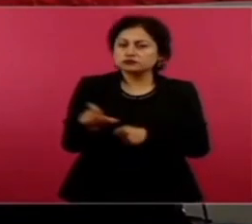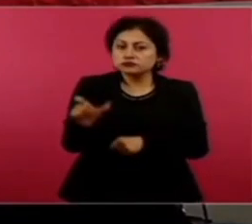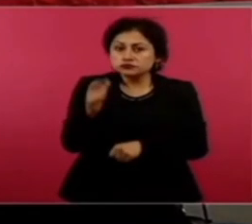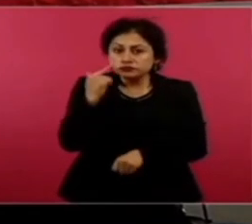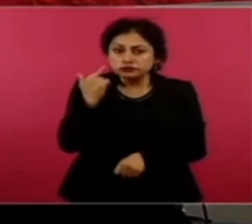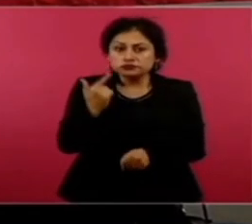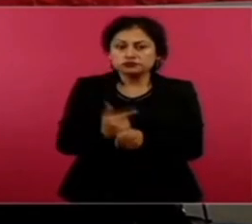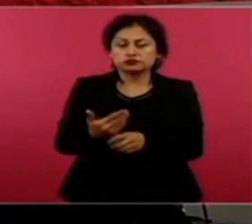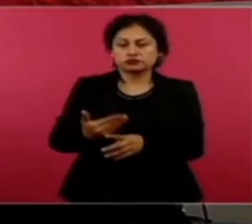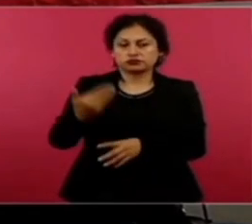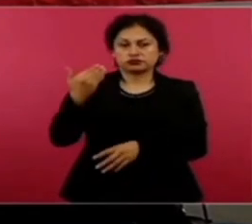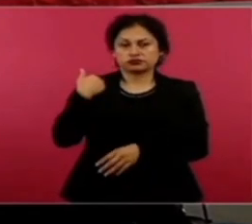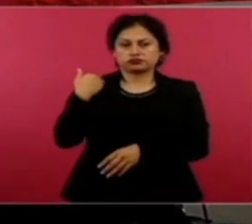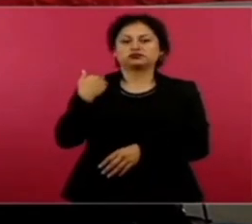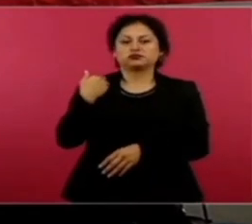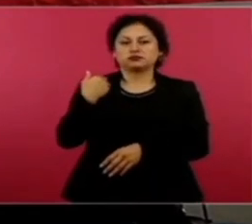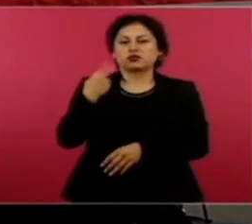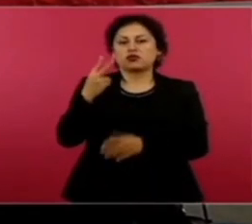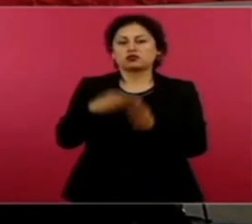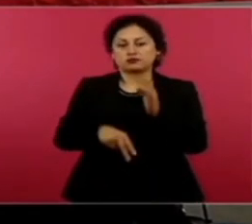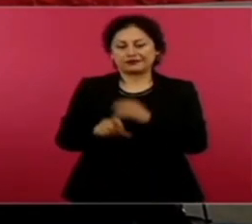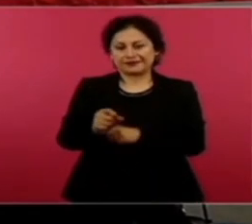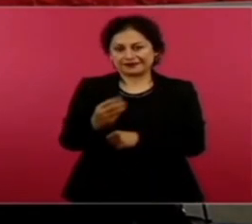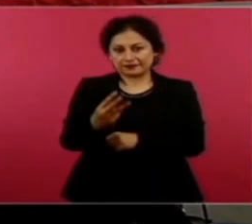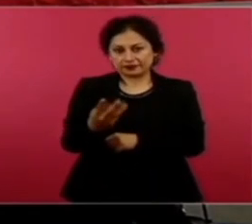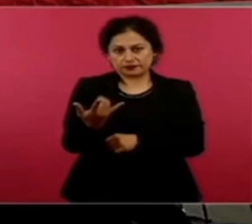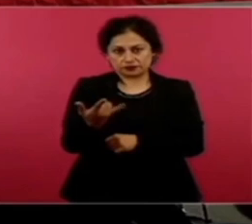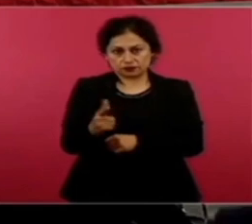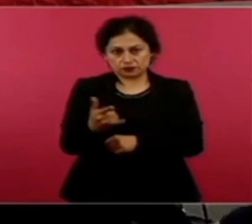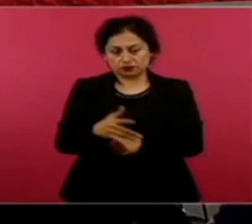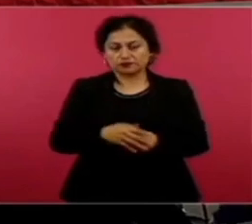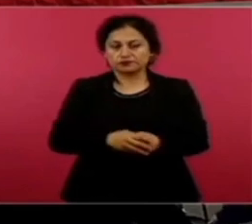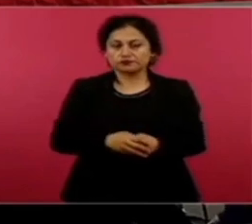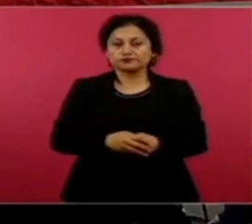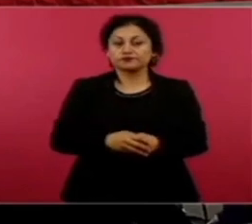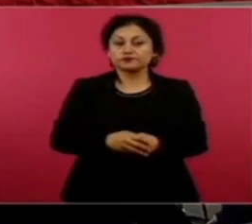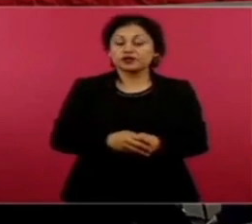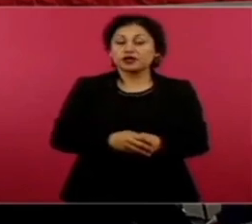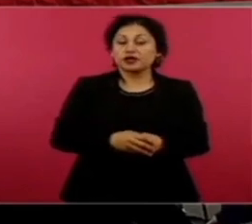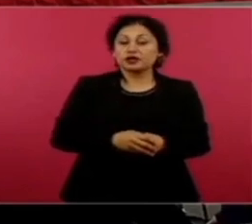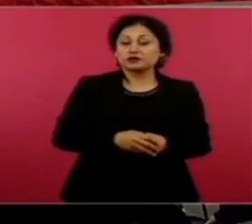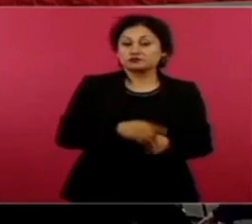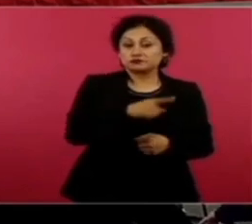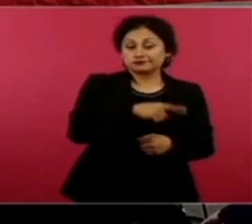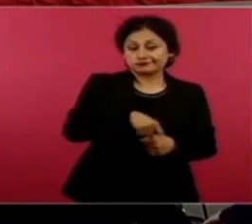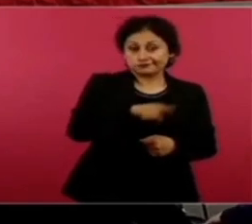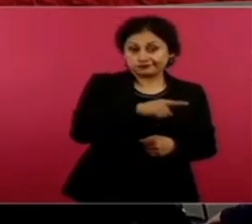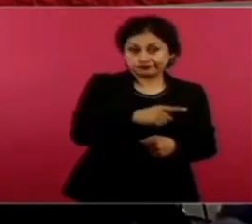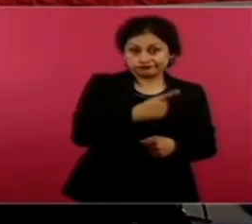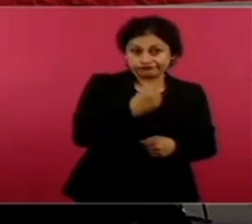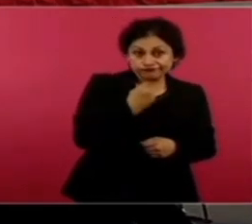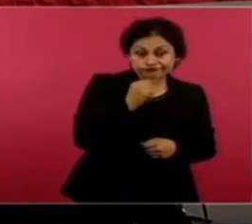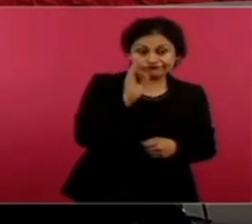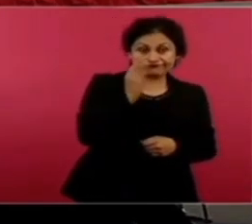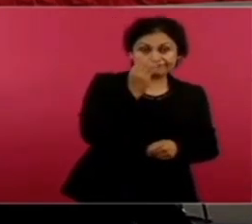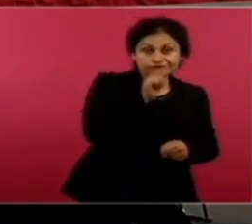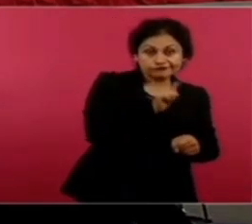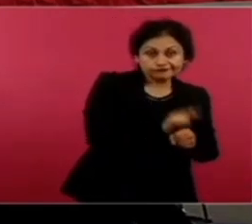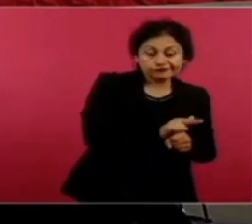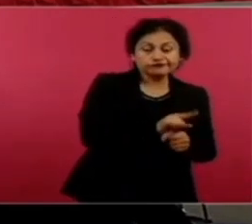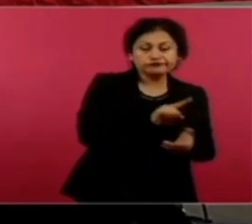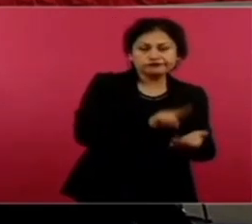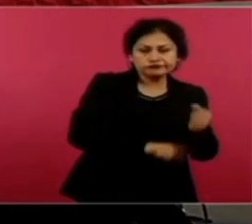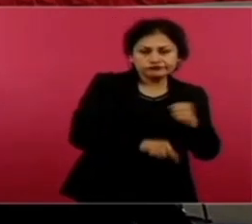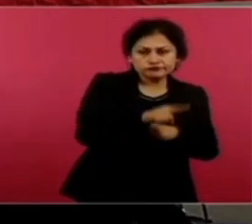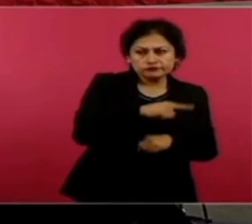devolver inmediatamente lo asegurado. Que la Guardia Nacional no se encuentra facultada para realizar